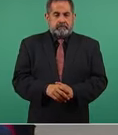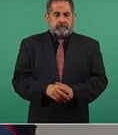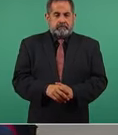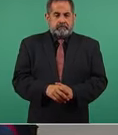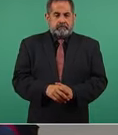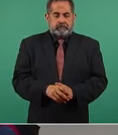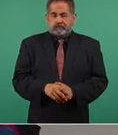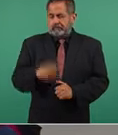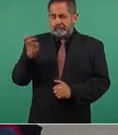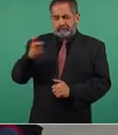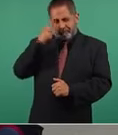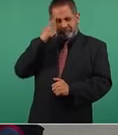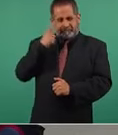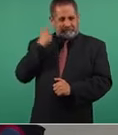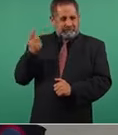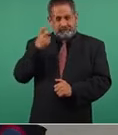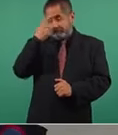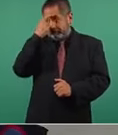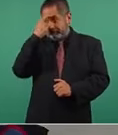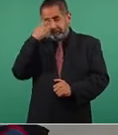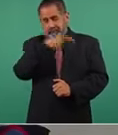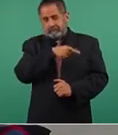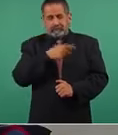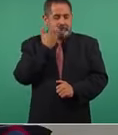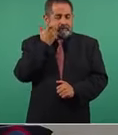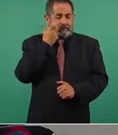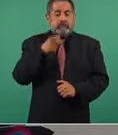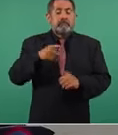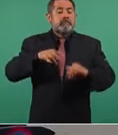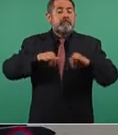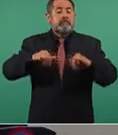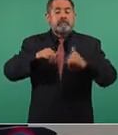Este es el mapa de la Ciudad de México.